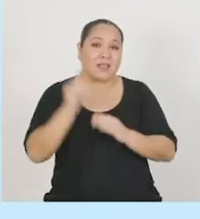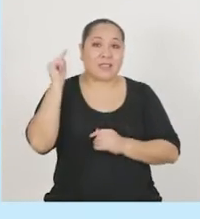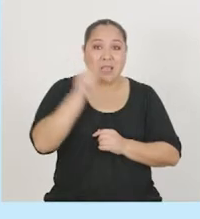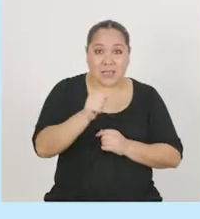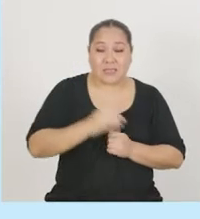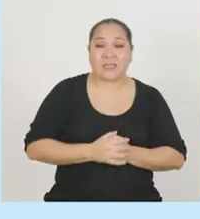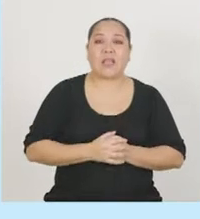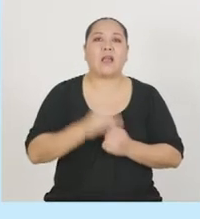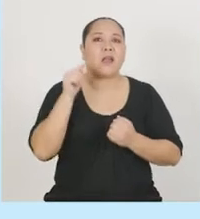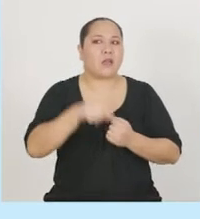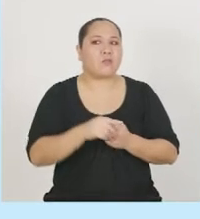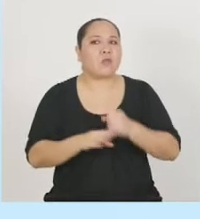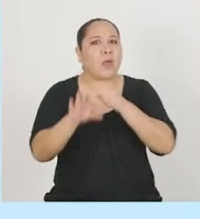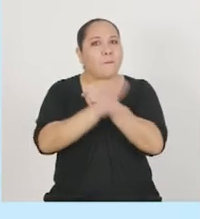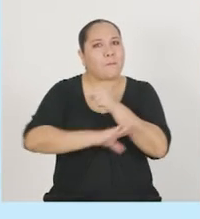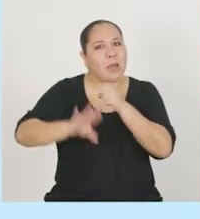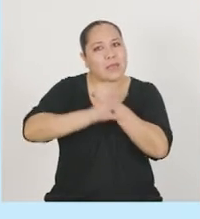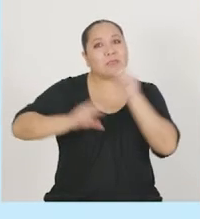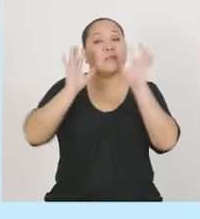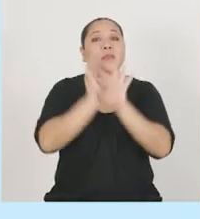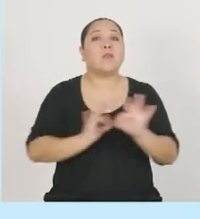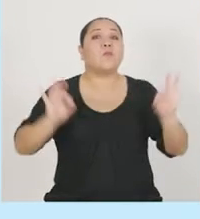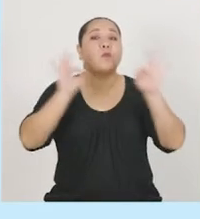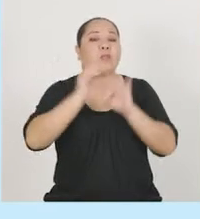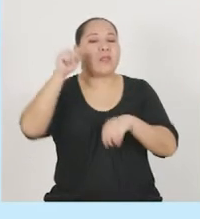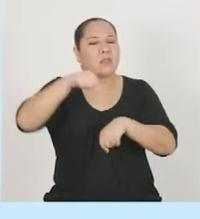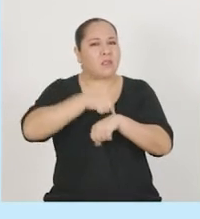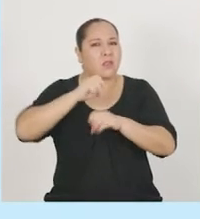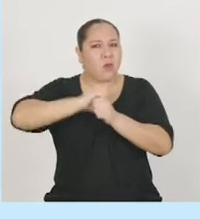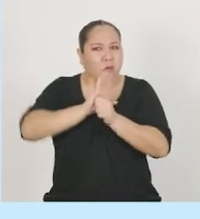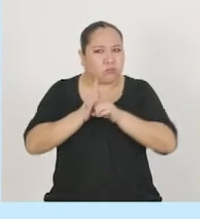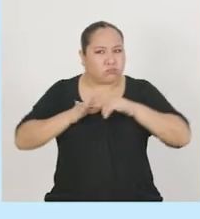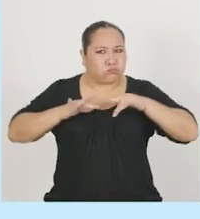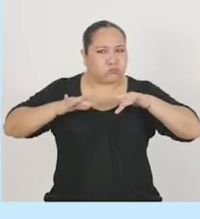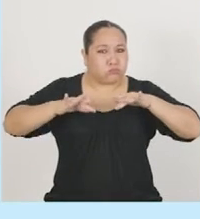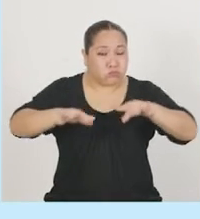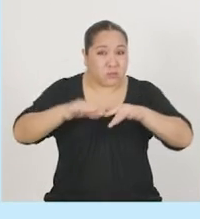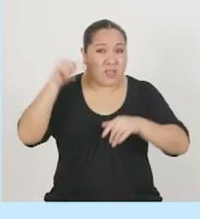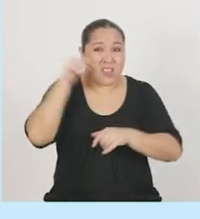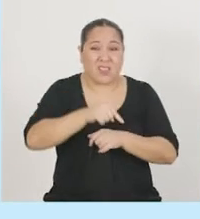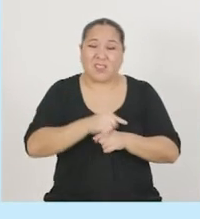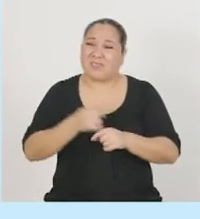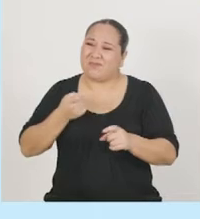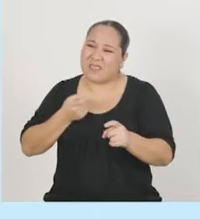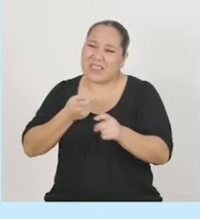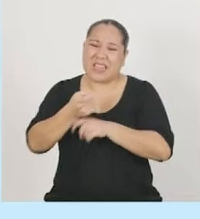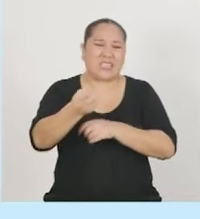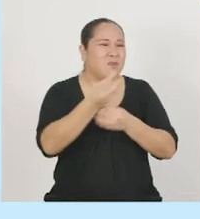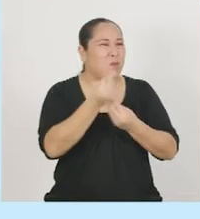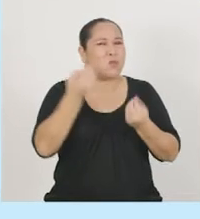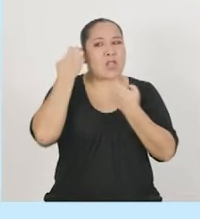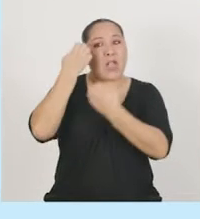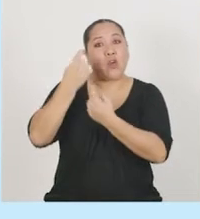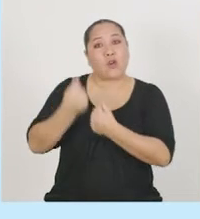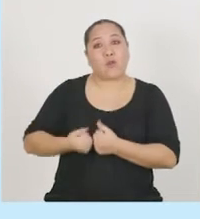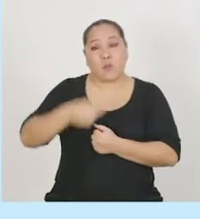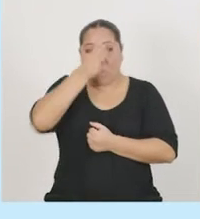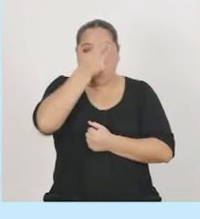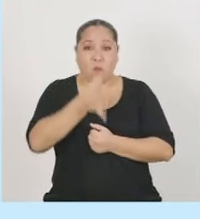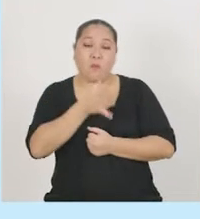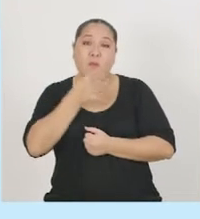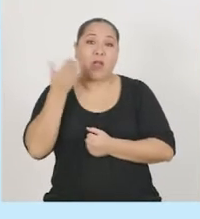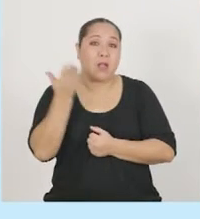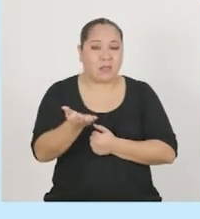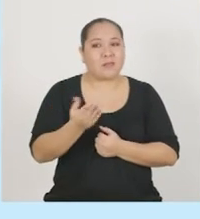un sostén importante en esta pandemia, ya que esta pandemia ha golpeado mucho la economía de los padres de familia, y gracias a ello